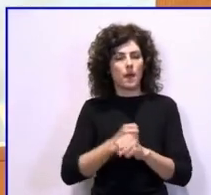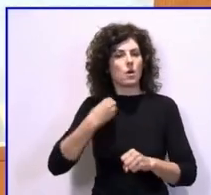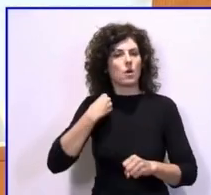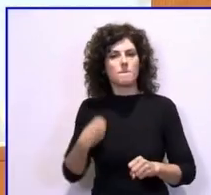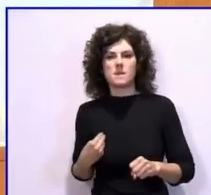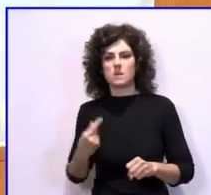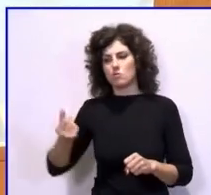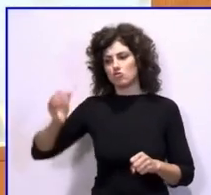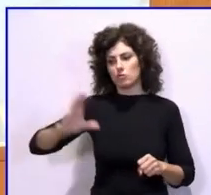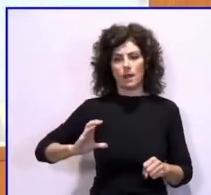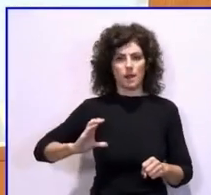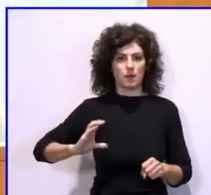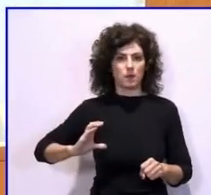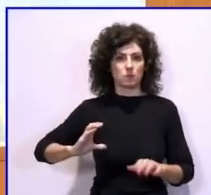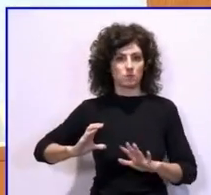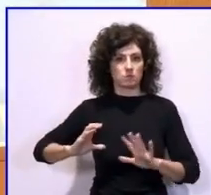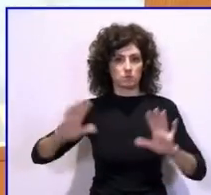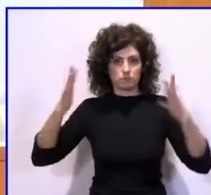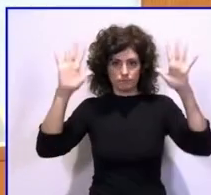salario.